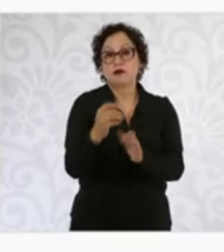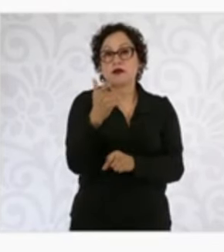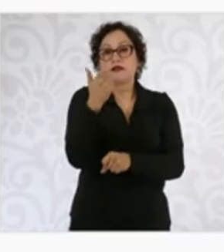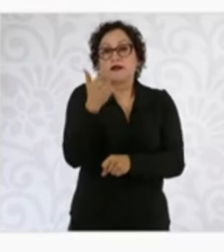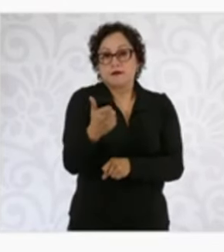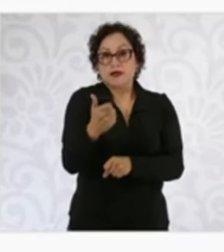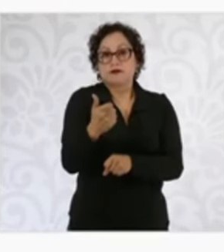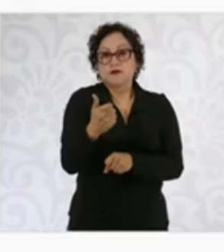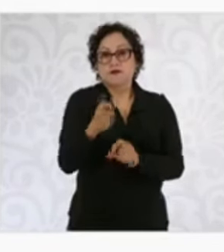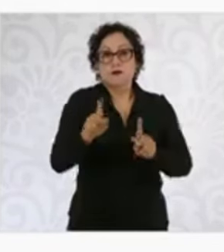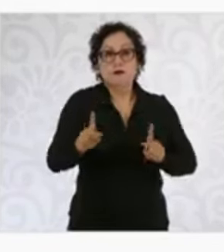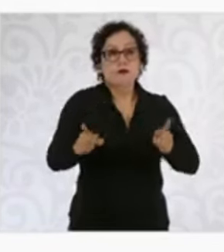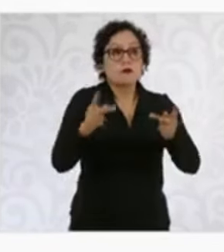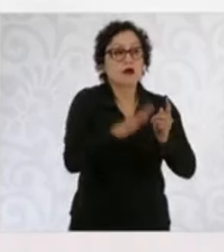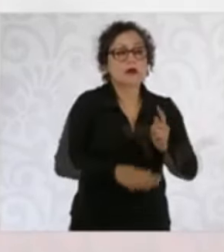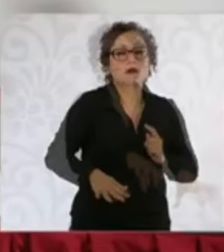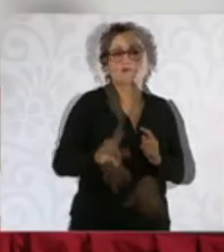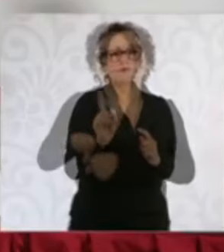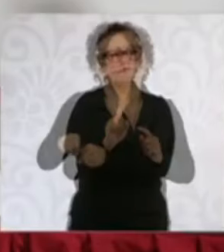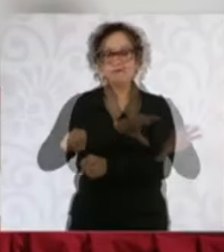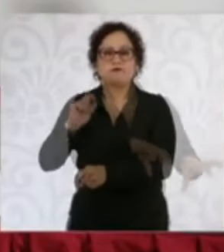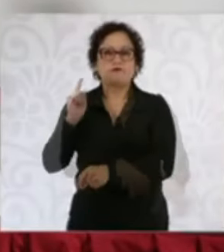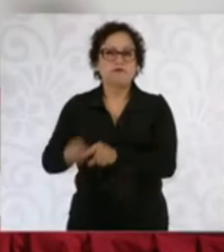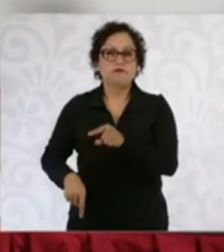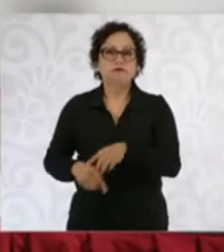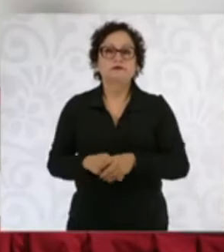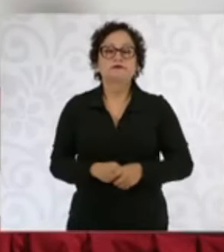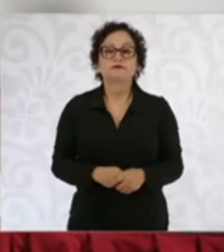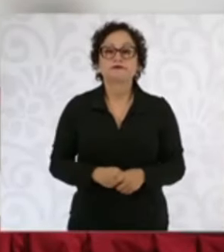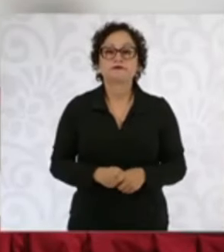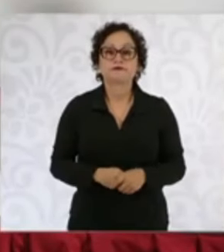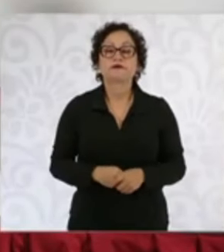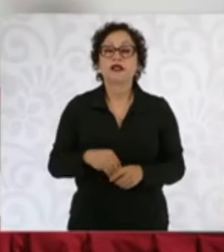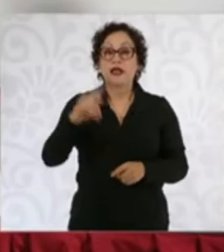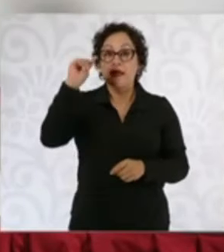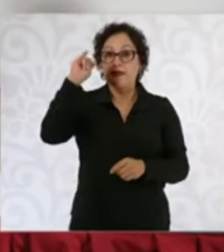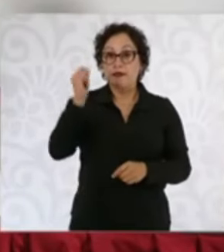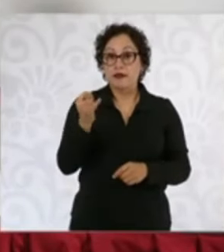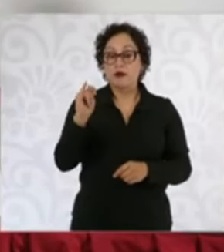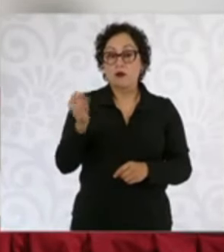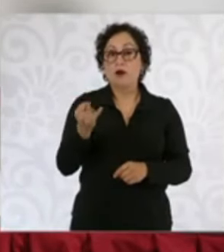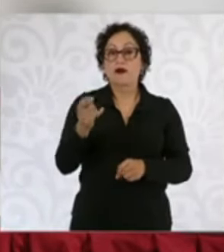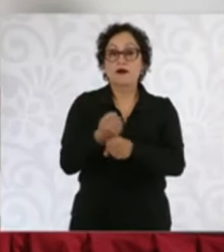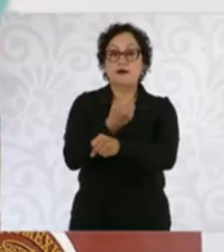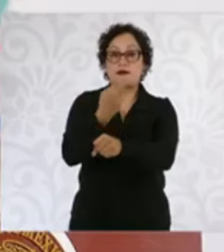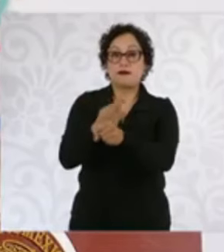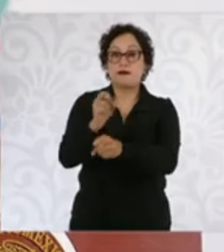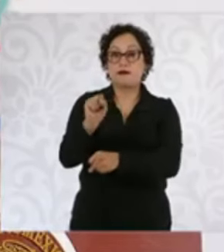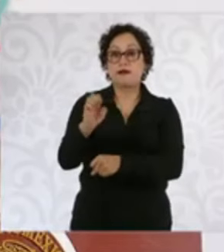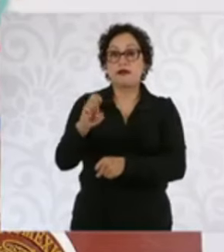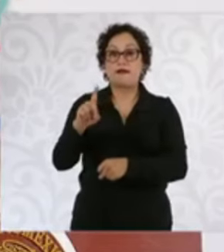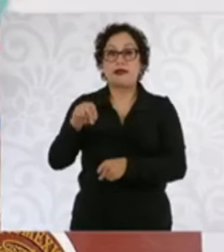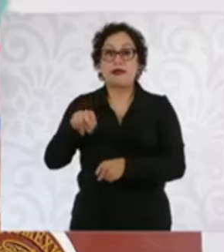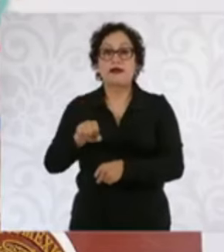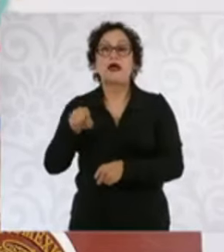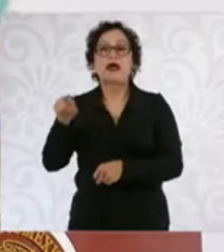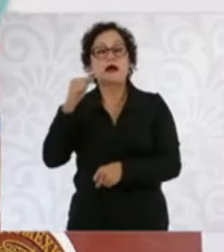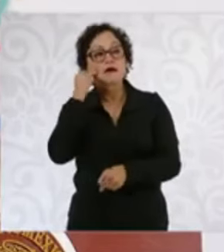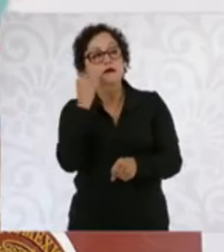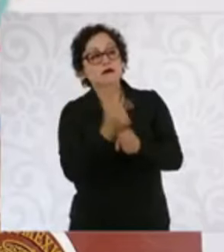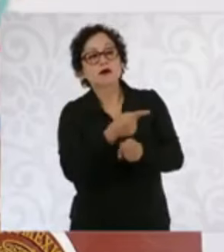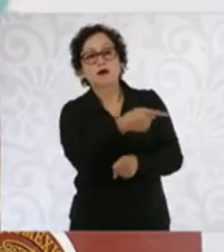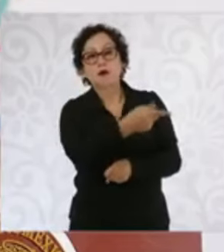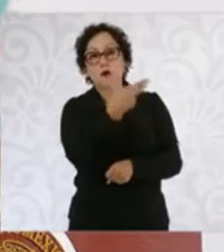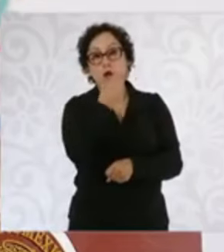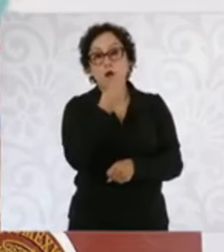no llegarán a las estructuras de las organizaciones delictivas. En Tijuana, también la Secretaría de la Defensa Nacional capturaron a un hombre a bordo de un